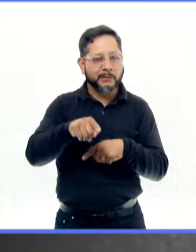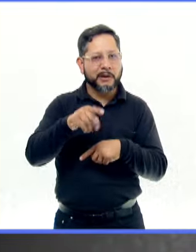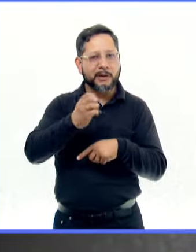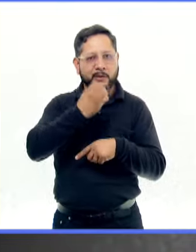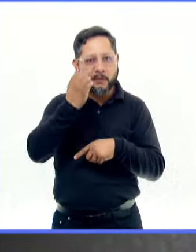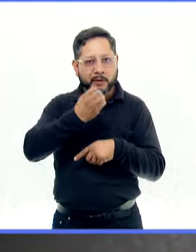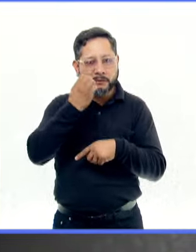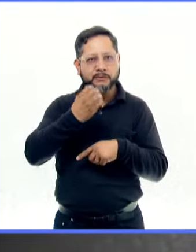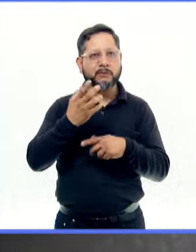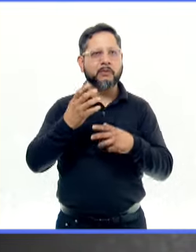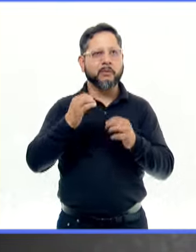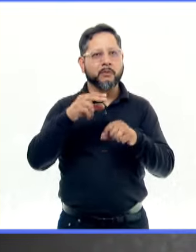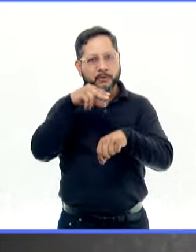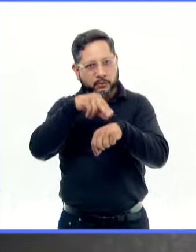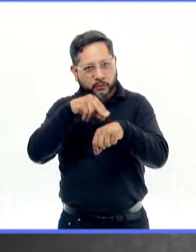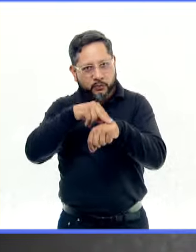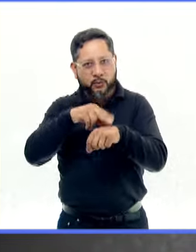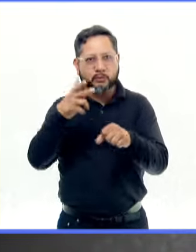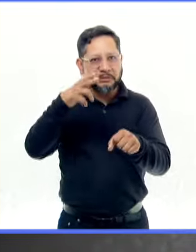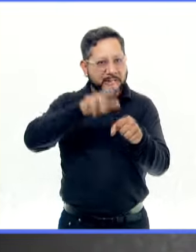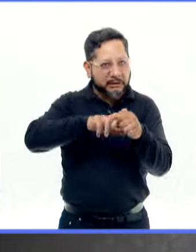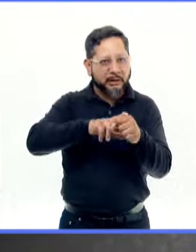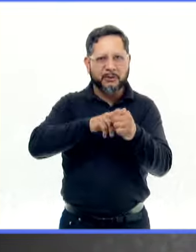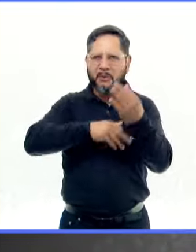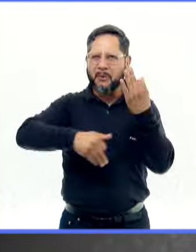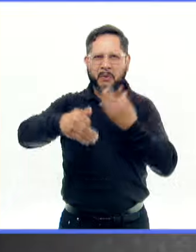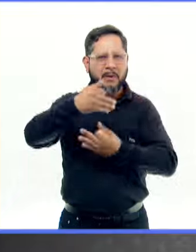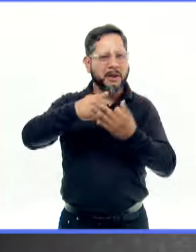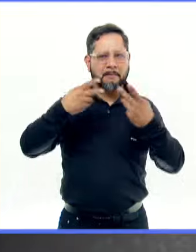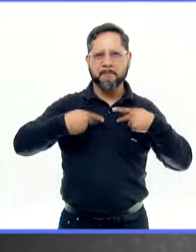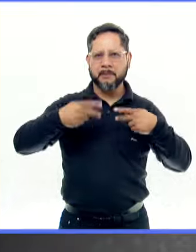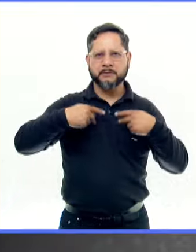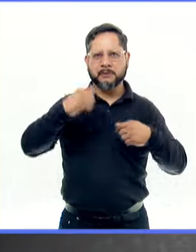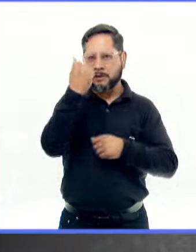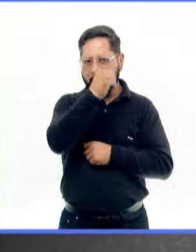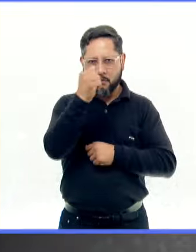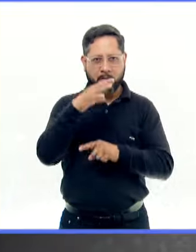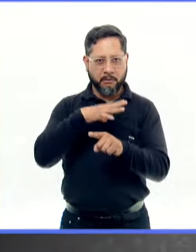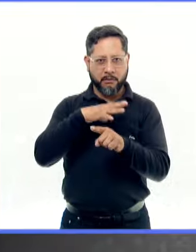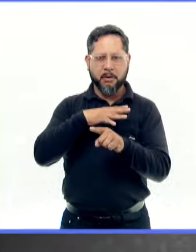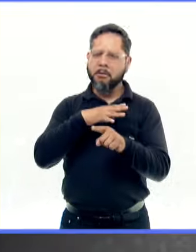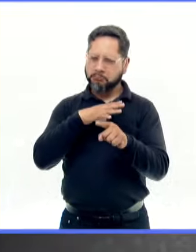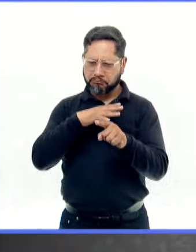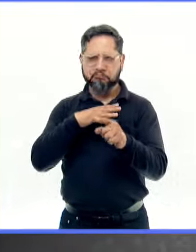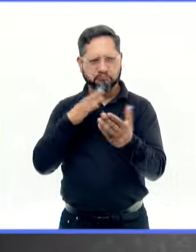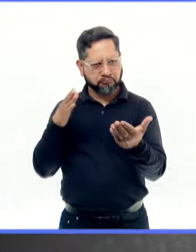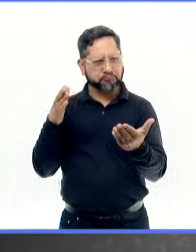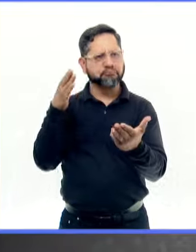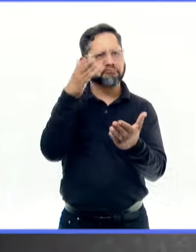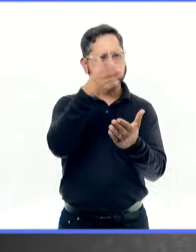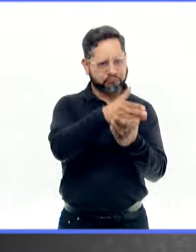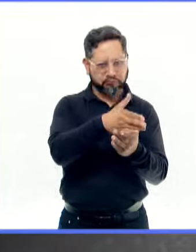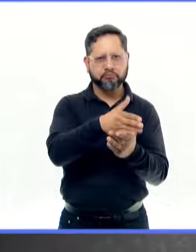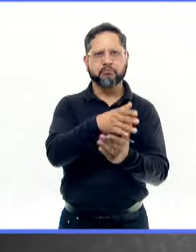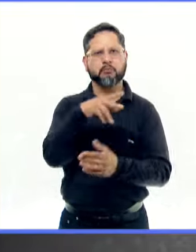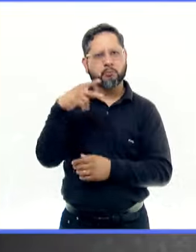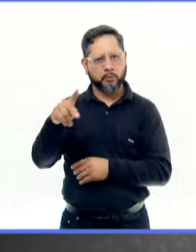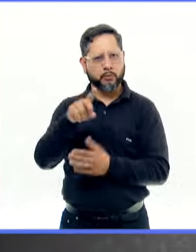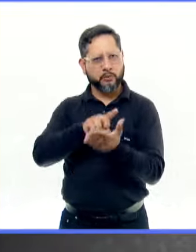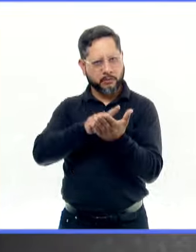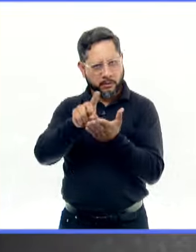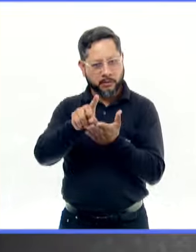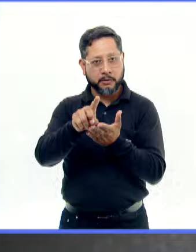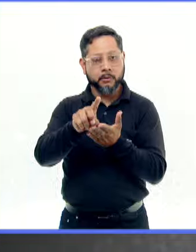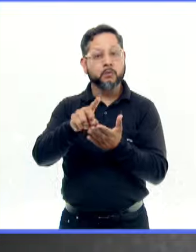educación, a los servicios médicos de todas las personas con autismo en México. Entonces, es respaldar eso, es seguir